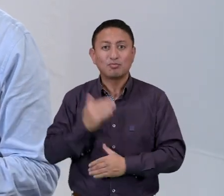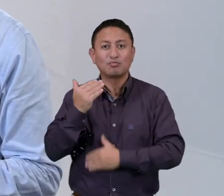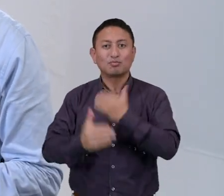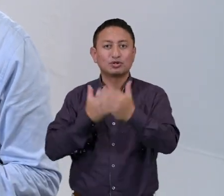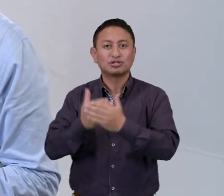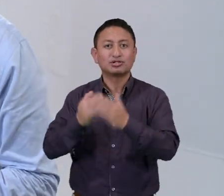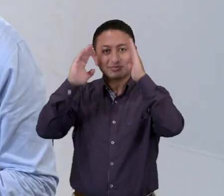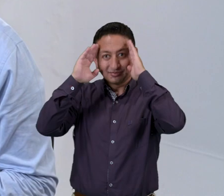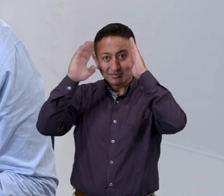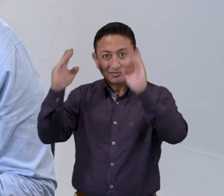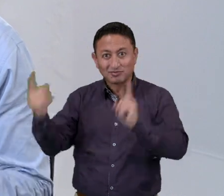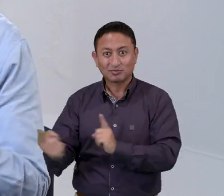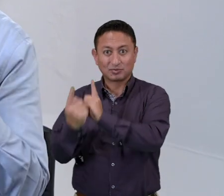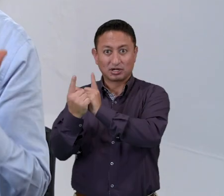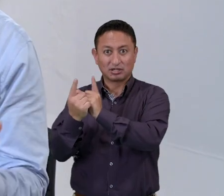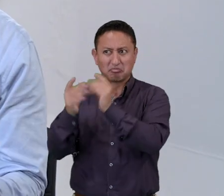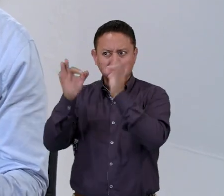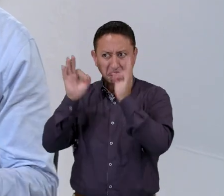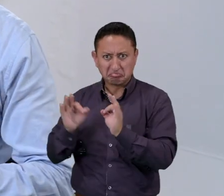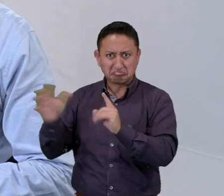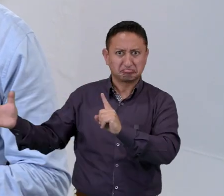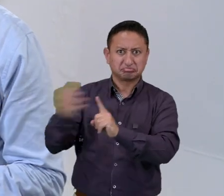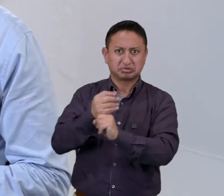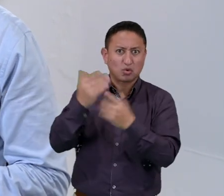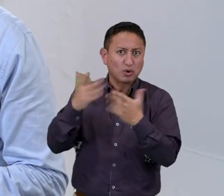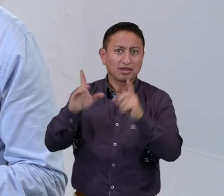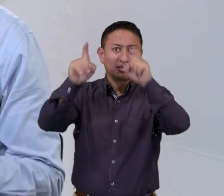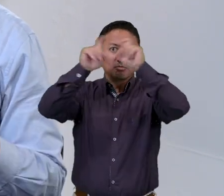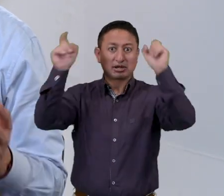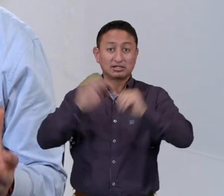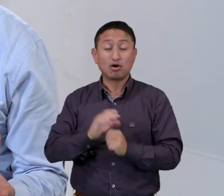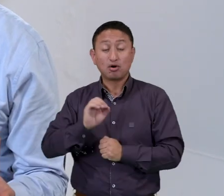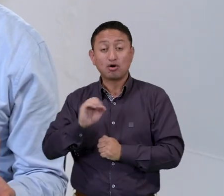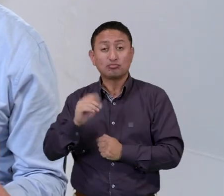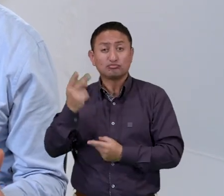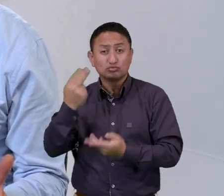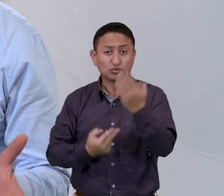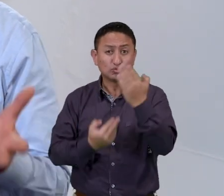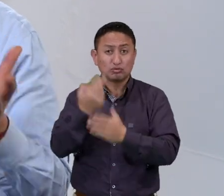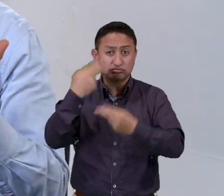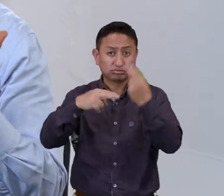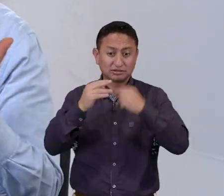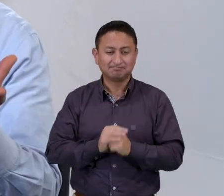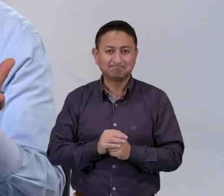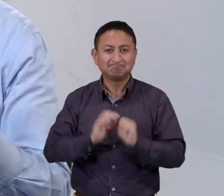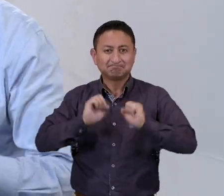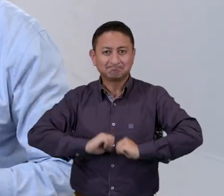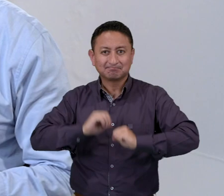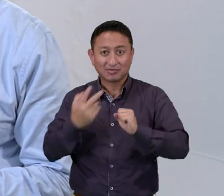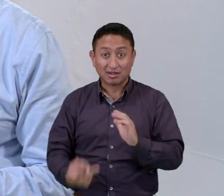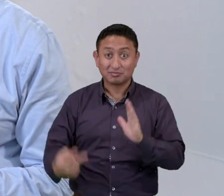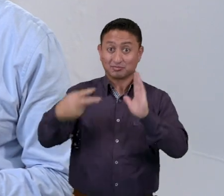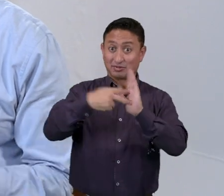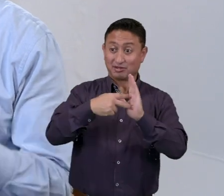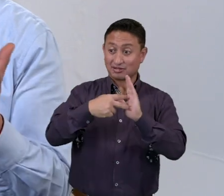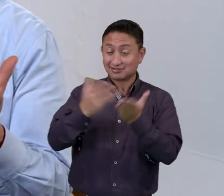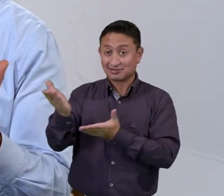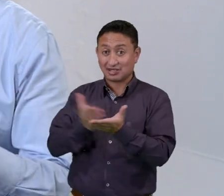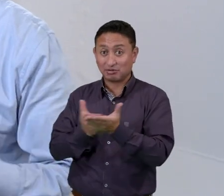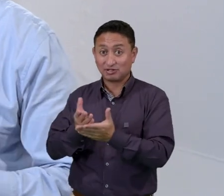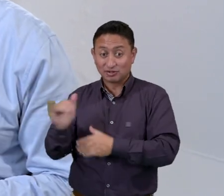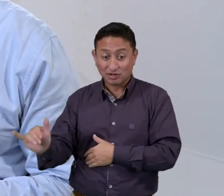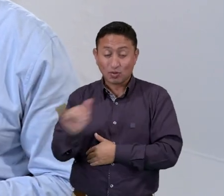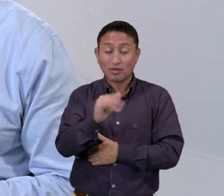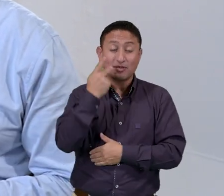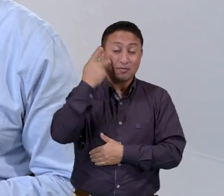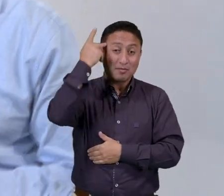un proceso de atención al cliente efectivo para cualquier empresa o emprendimiento, así que activarnos modo servicio, como lo